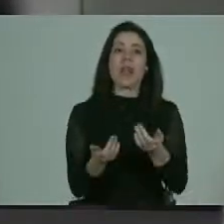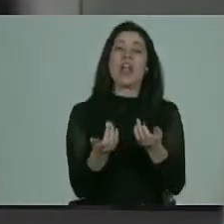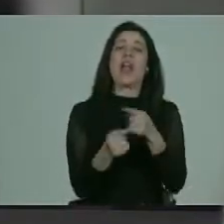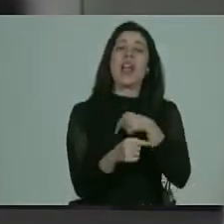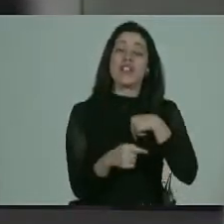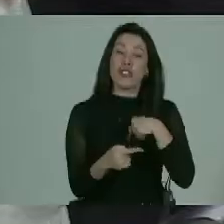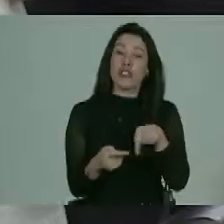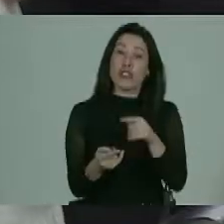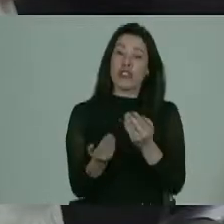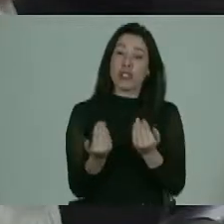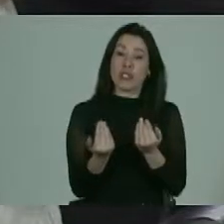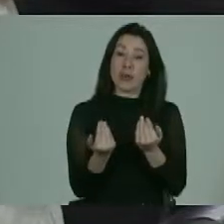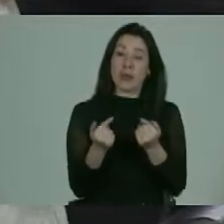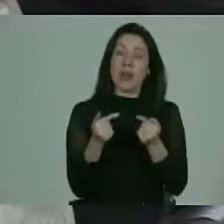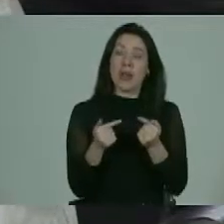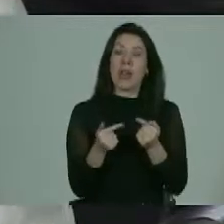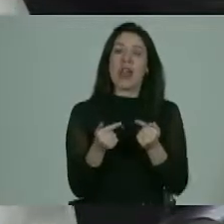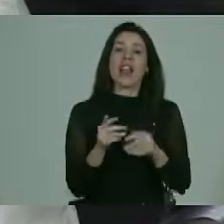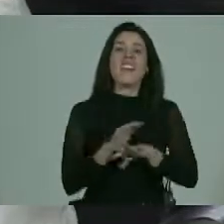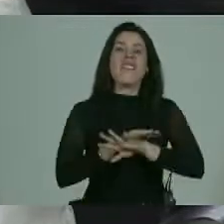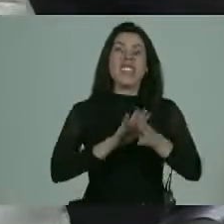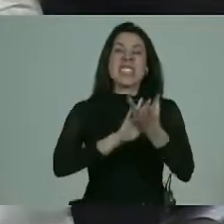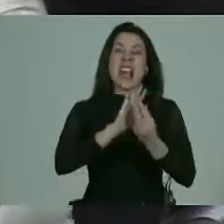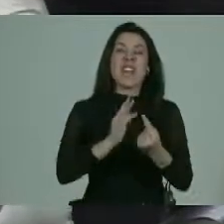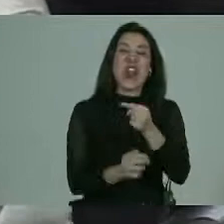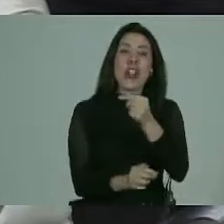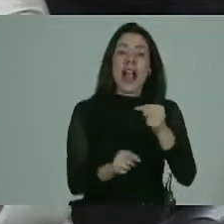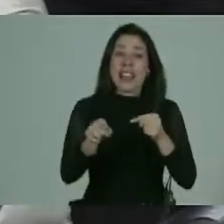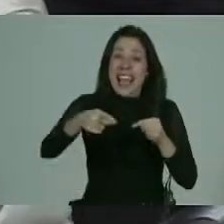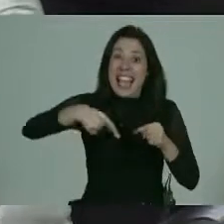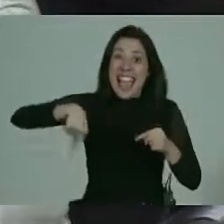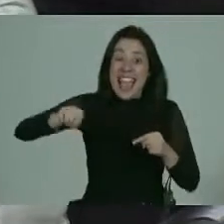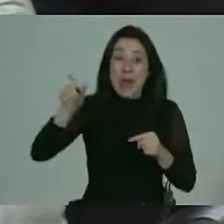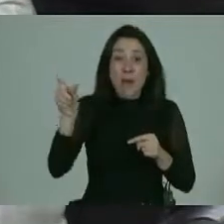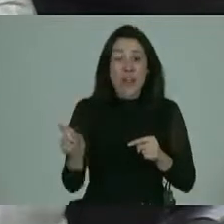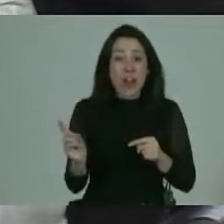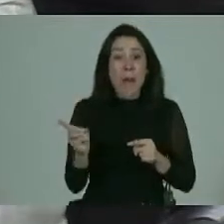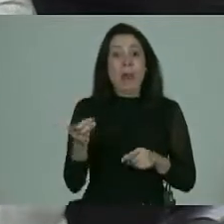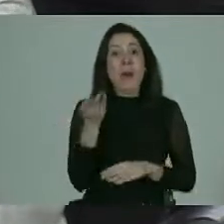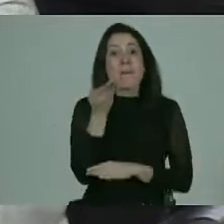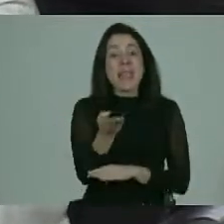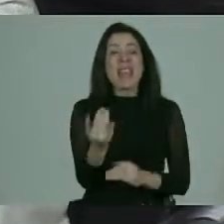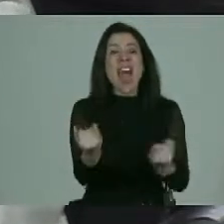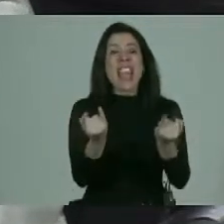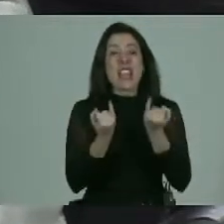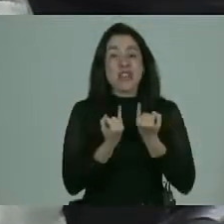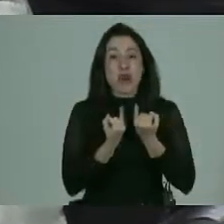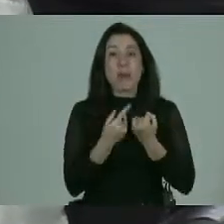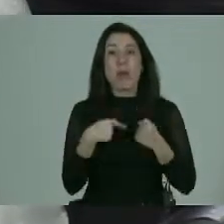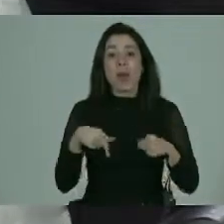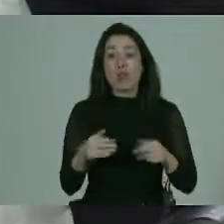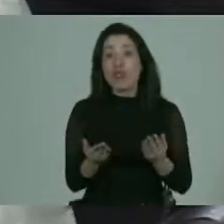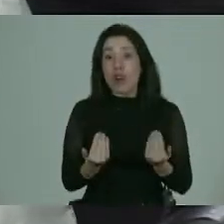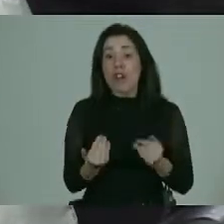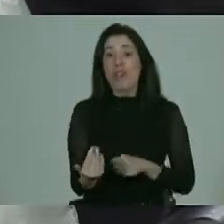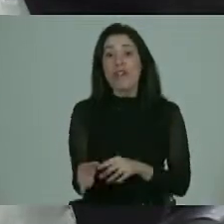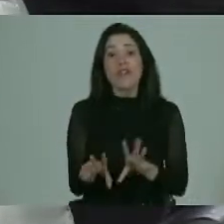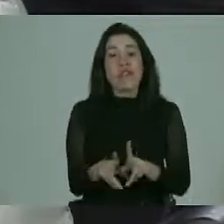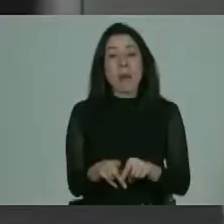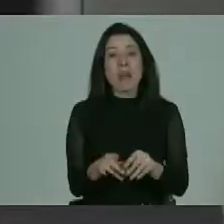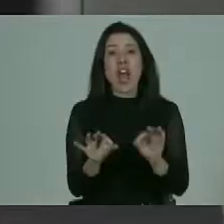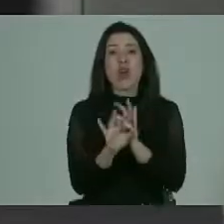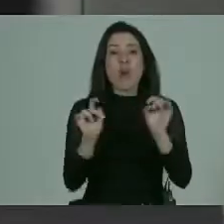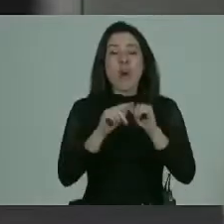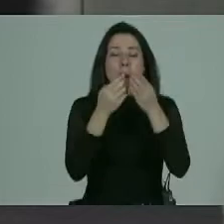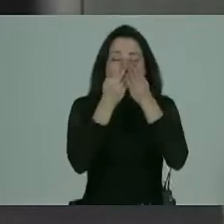que ellos y sacarle lo negativo sacarle lo malo que ellos mismos demanden la información porque eso es lo que necesitamos la familia nunca